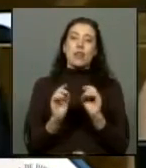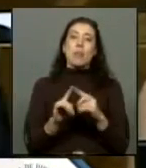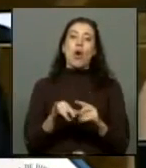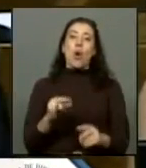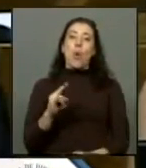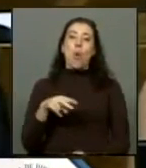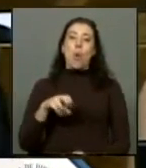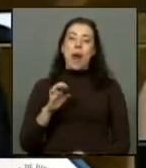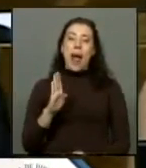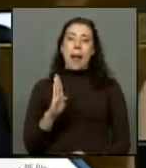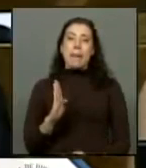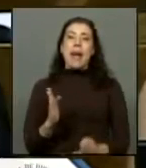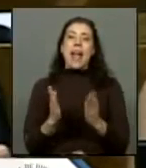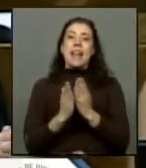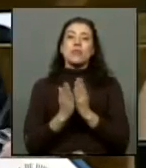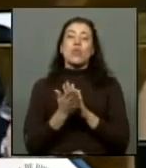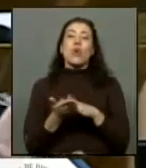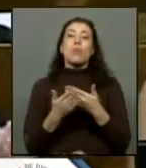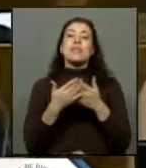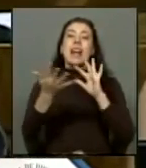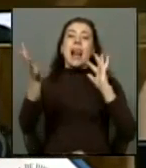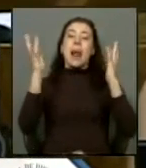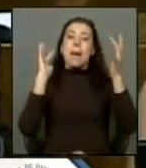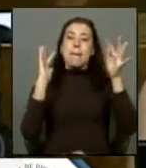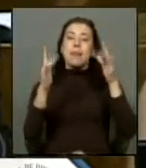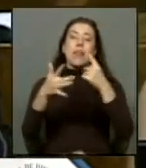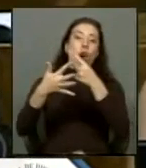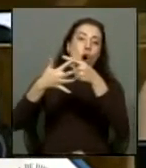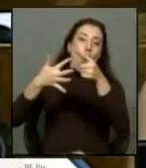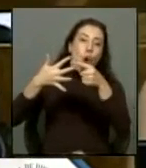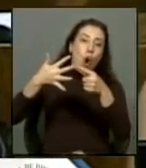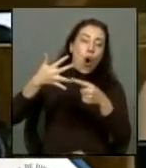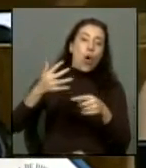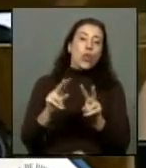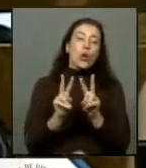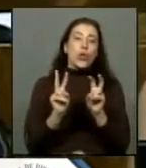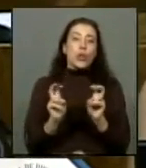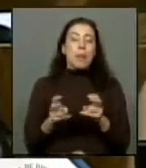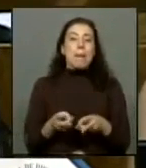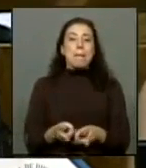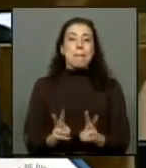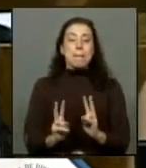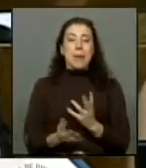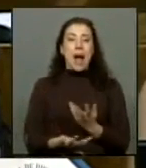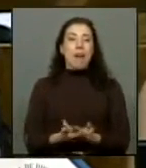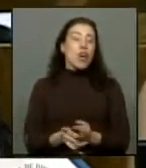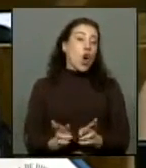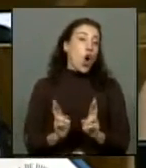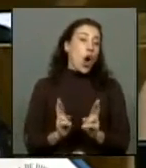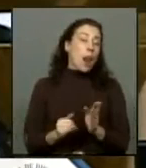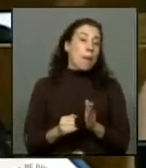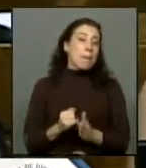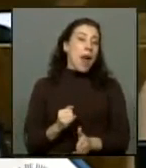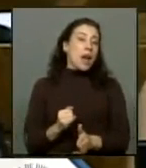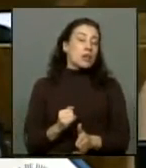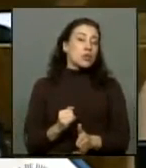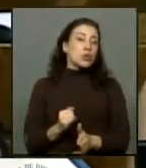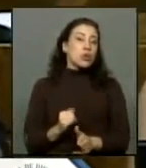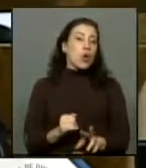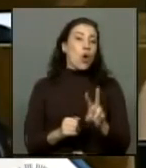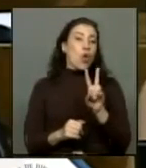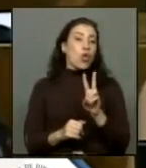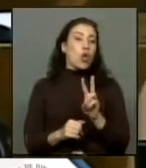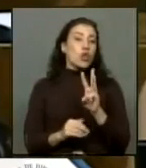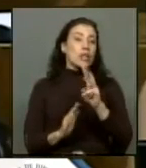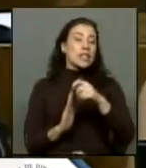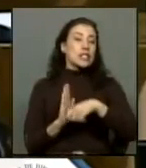Junaef y los estudios ambientales, más otras materias que permitan, señora Presidenta, tener, ojalá en el plazo de no más de dos